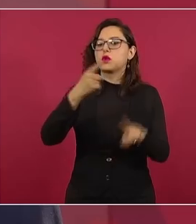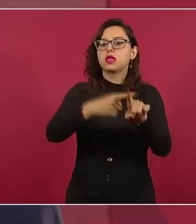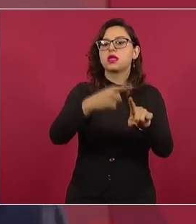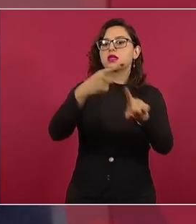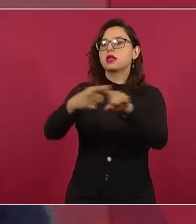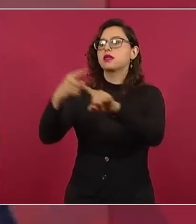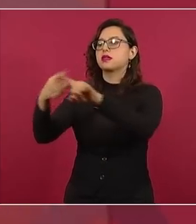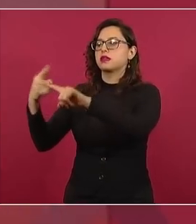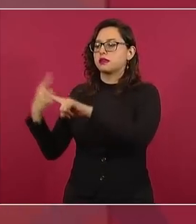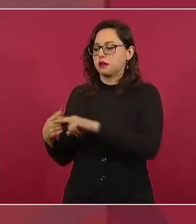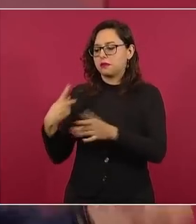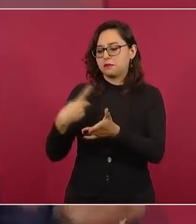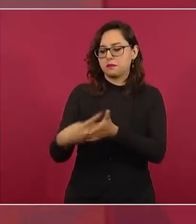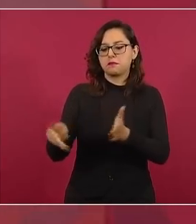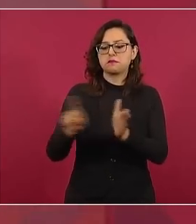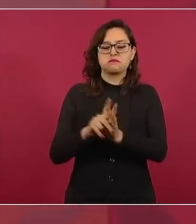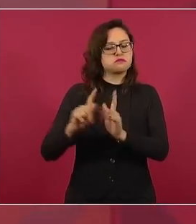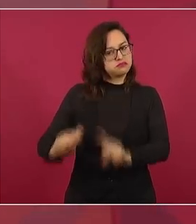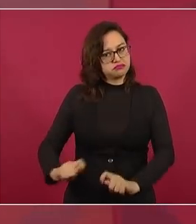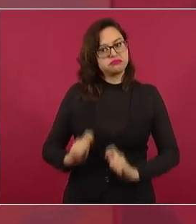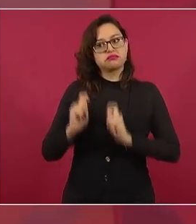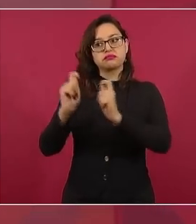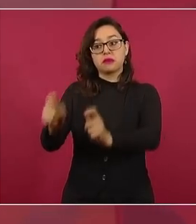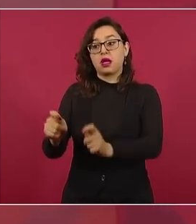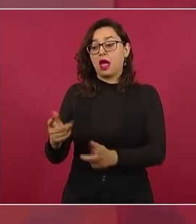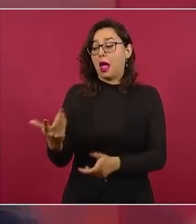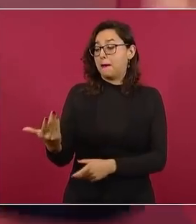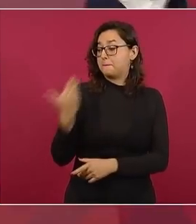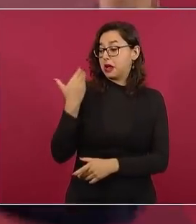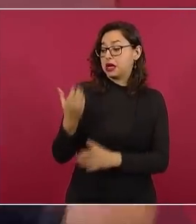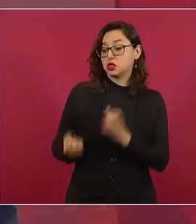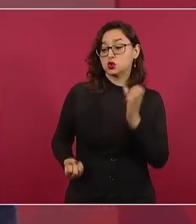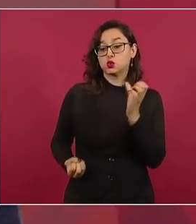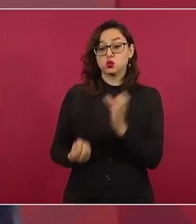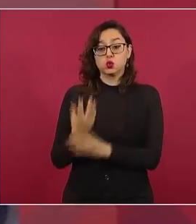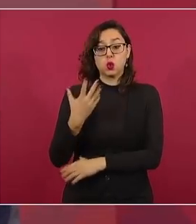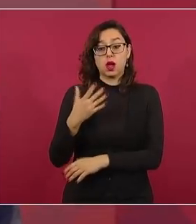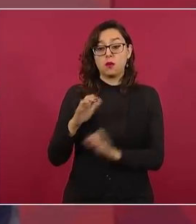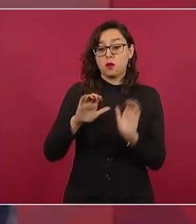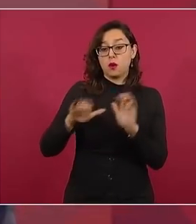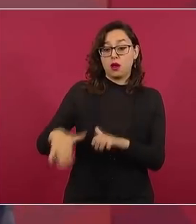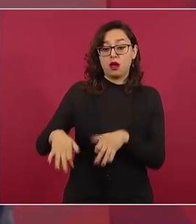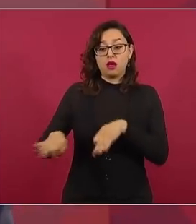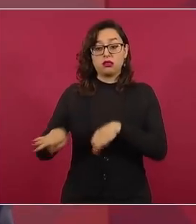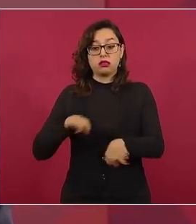no al que acaba de entrar, pero tiene influencias.